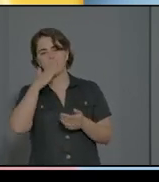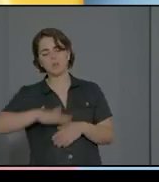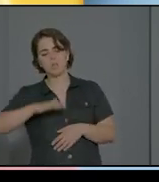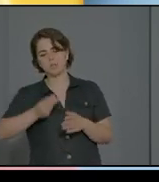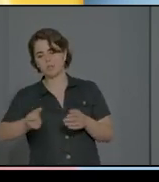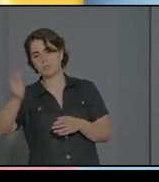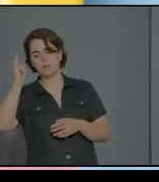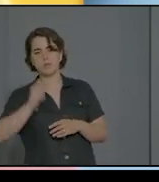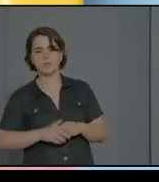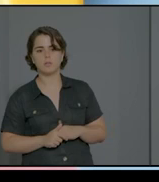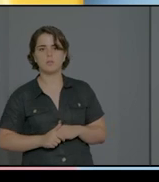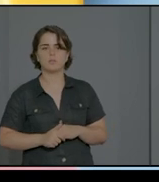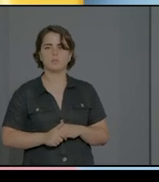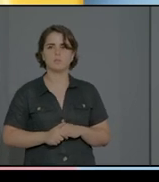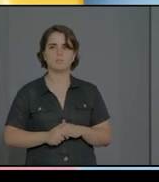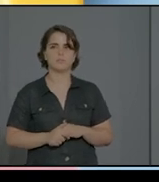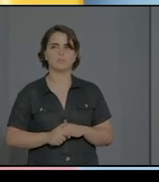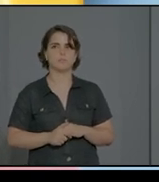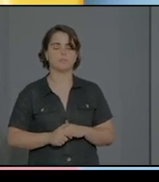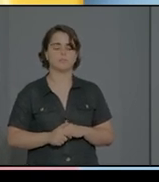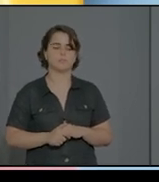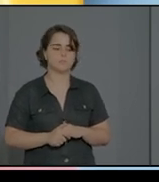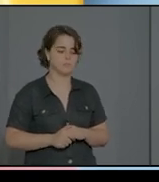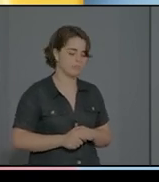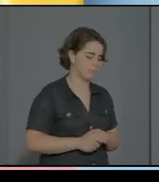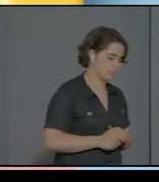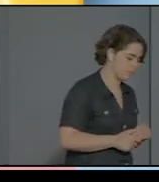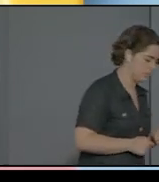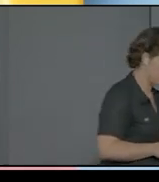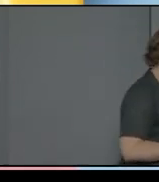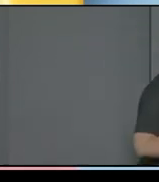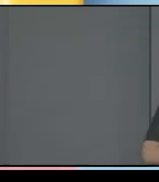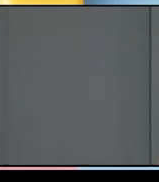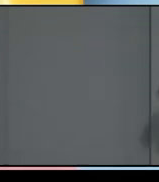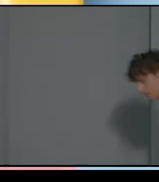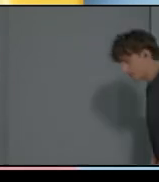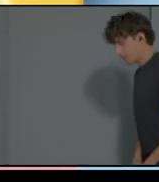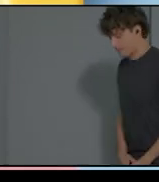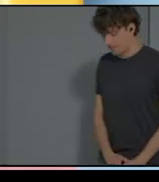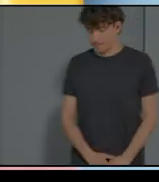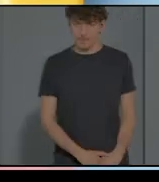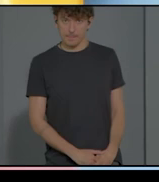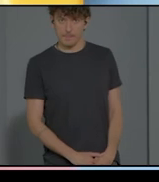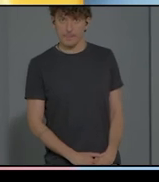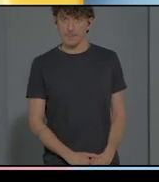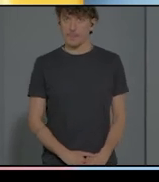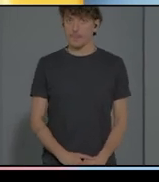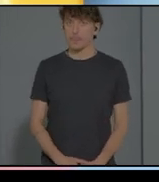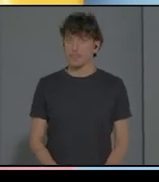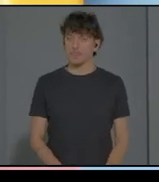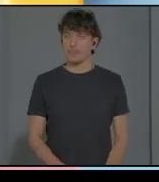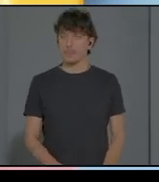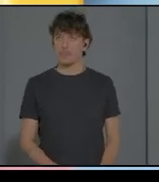La interacción ha tenido un momento simbólico muy importante.